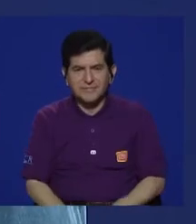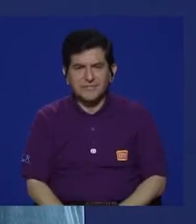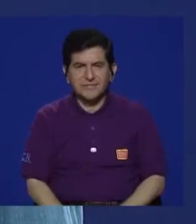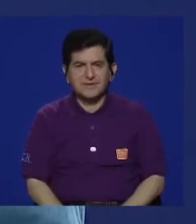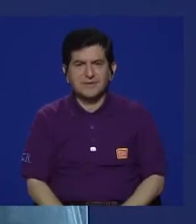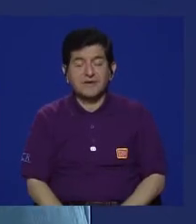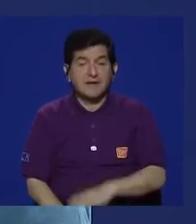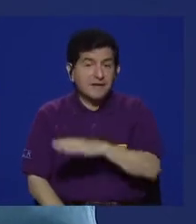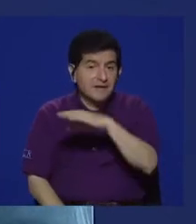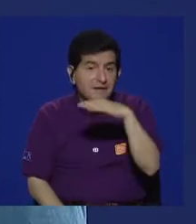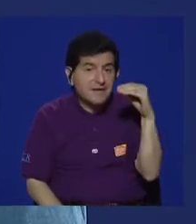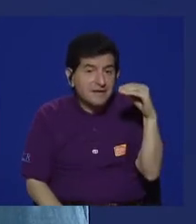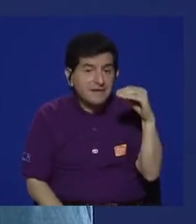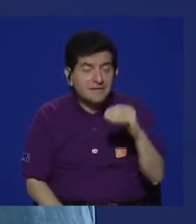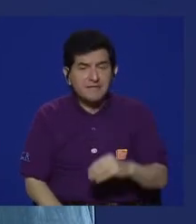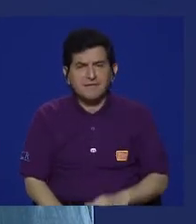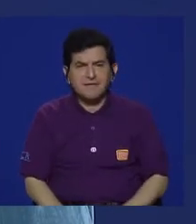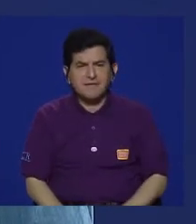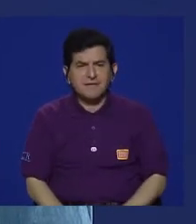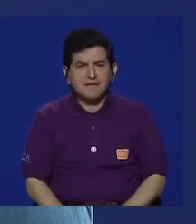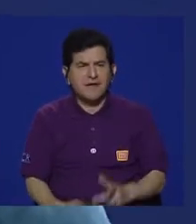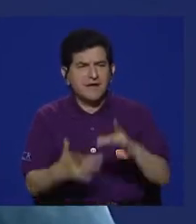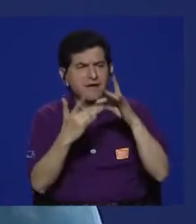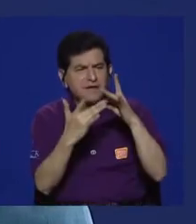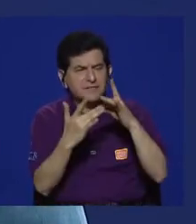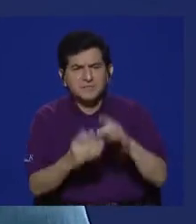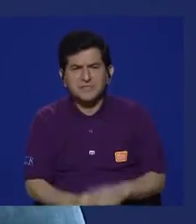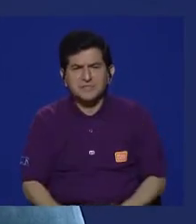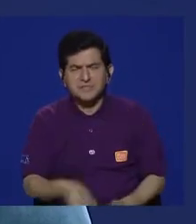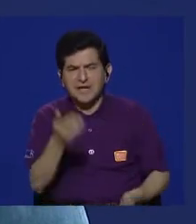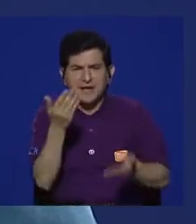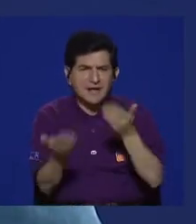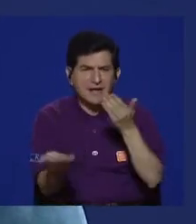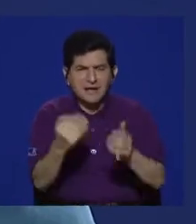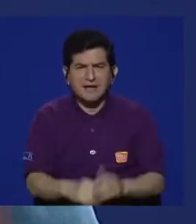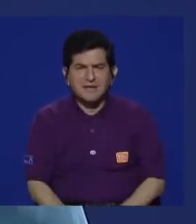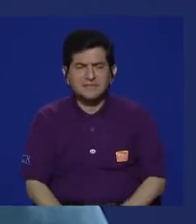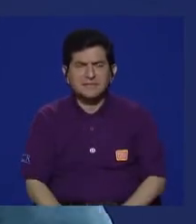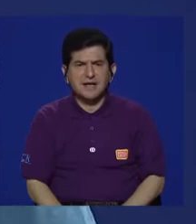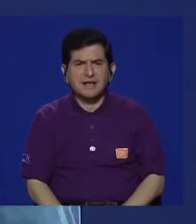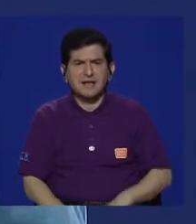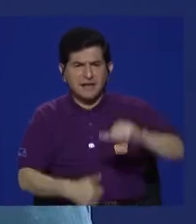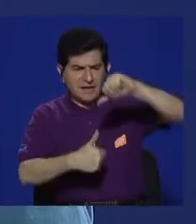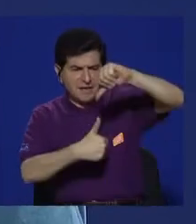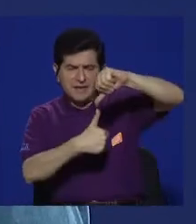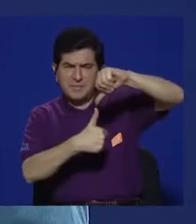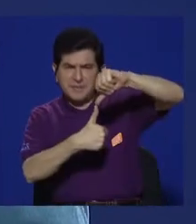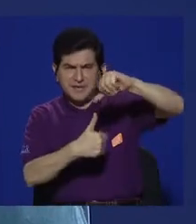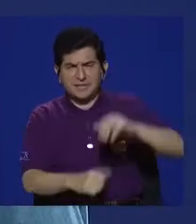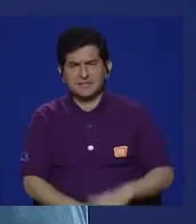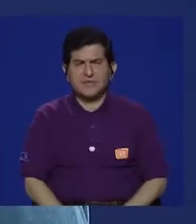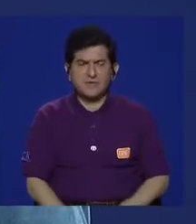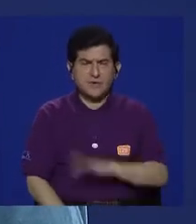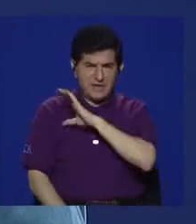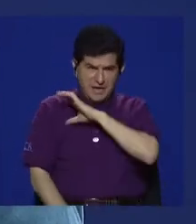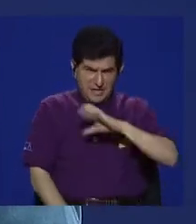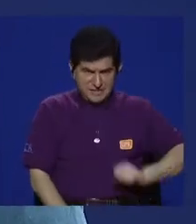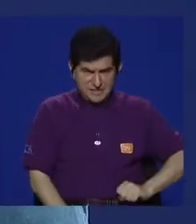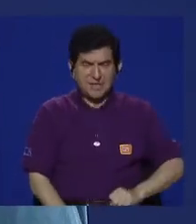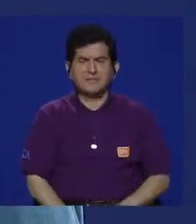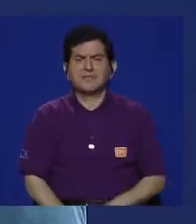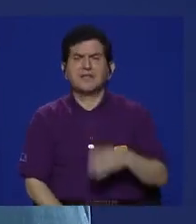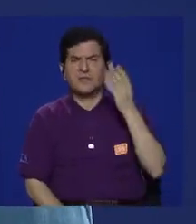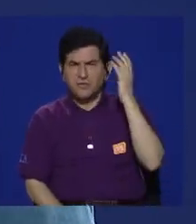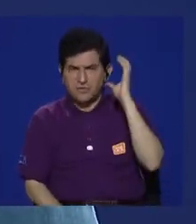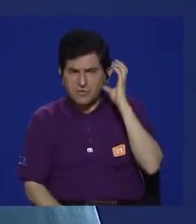Y para, especialmente en las guerras, también en América Central, por ejemplo, en El Salvador, las